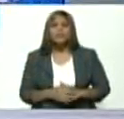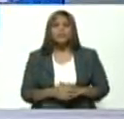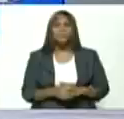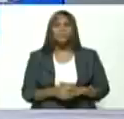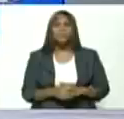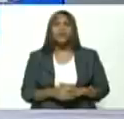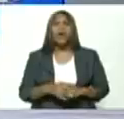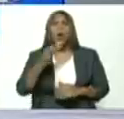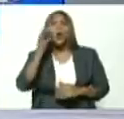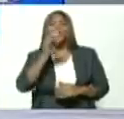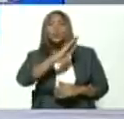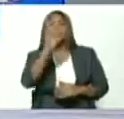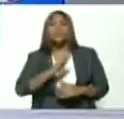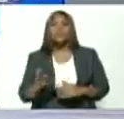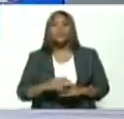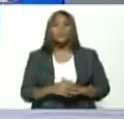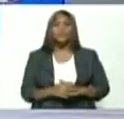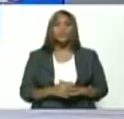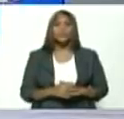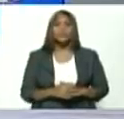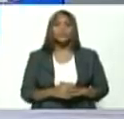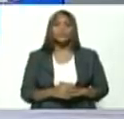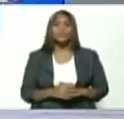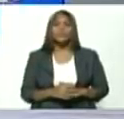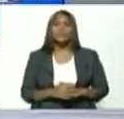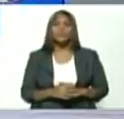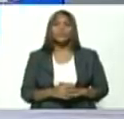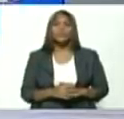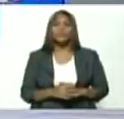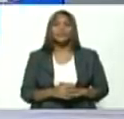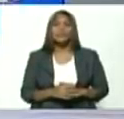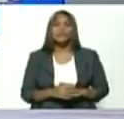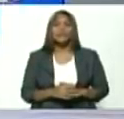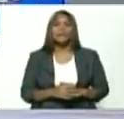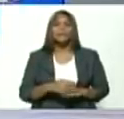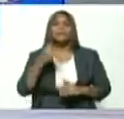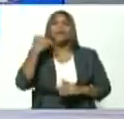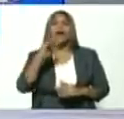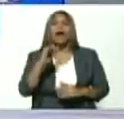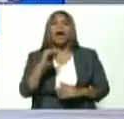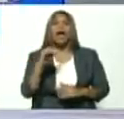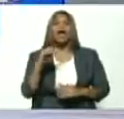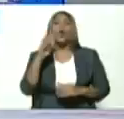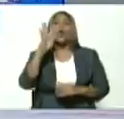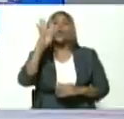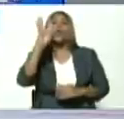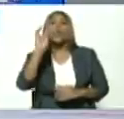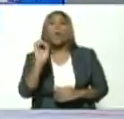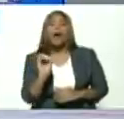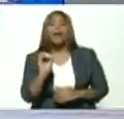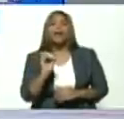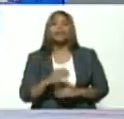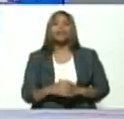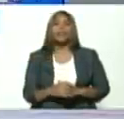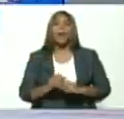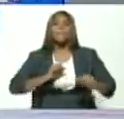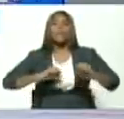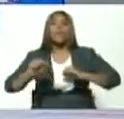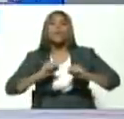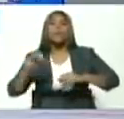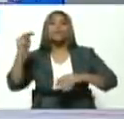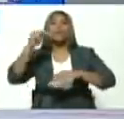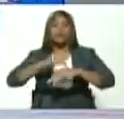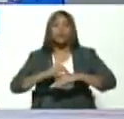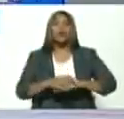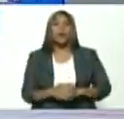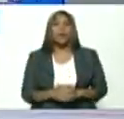Bicentenario? Héctor. Tenemos 40 movimientos nacionales. Estamos ya en 2